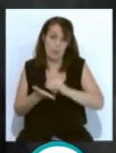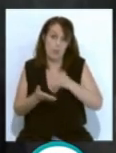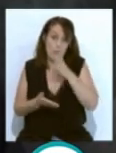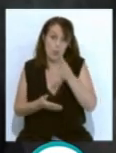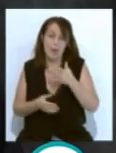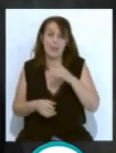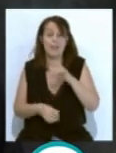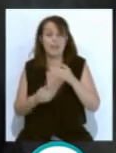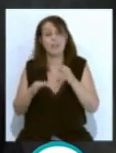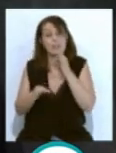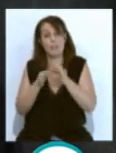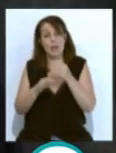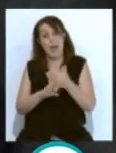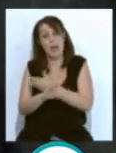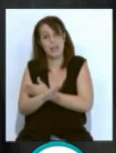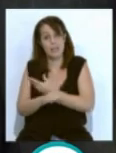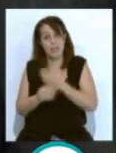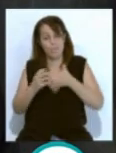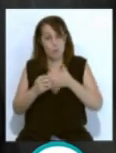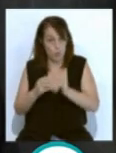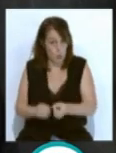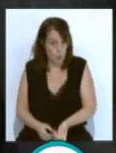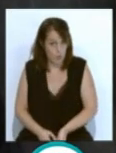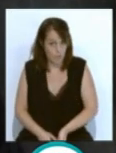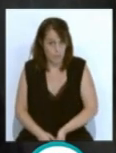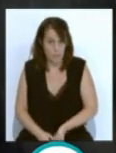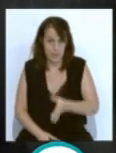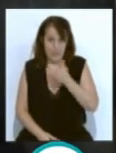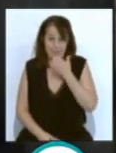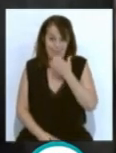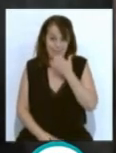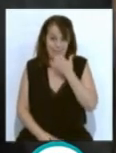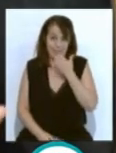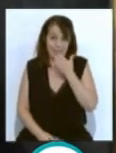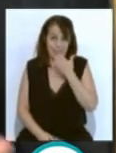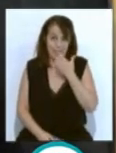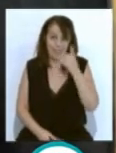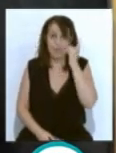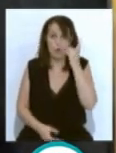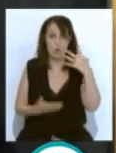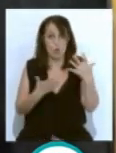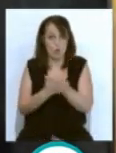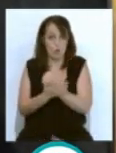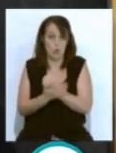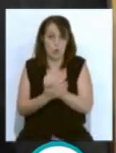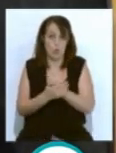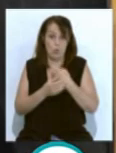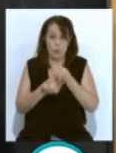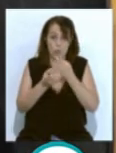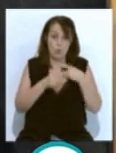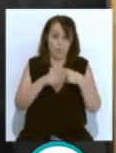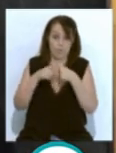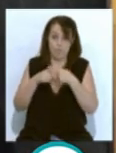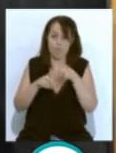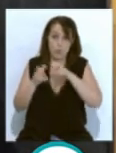y que mientras no se ponga efectivamente no está funcionando. Porque si todos los teléfonos están compartiendo información en búsqueda de